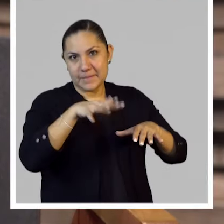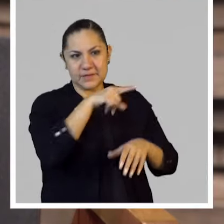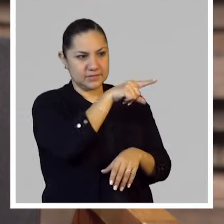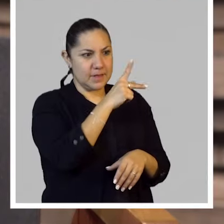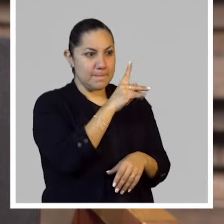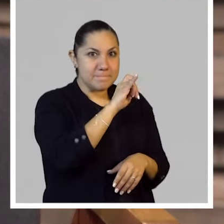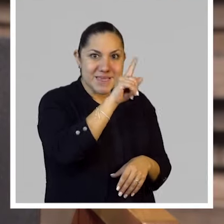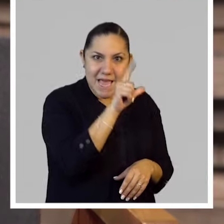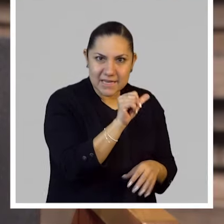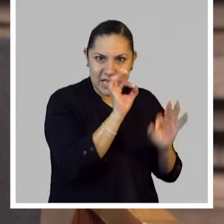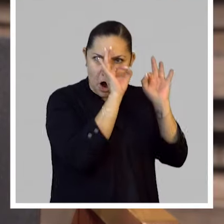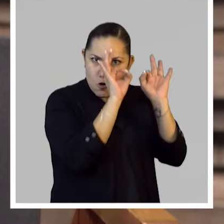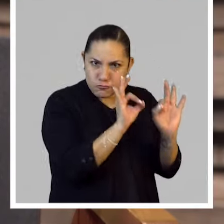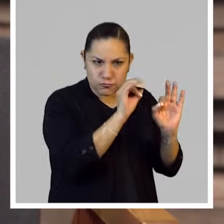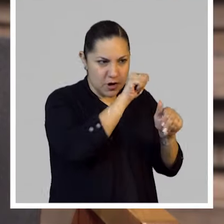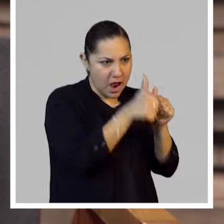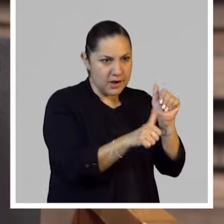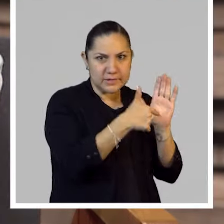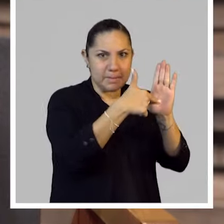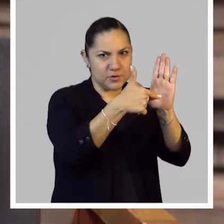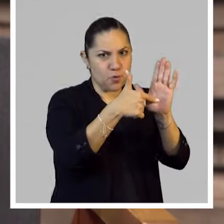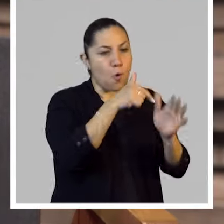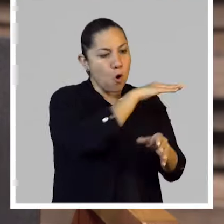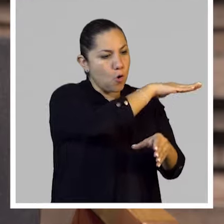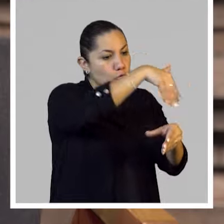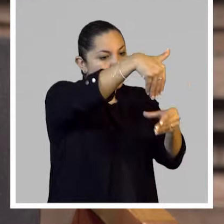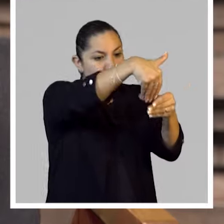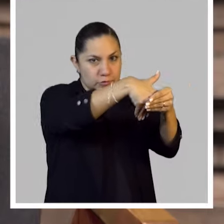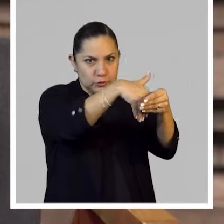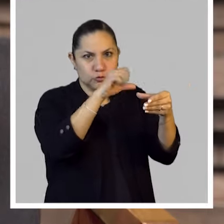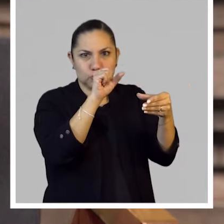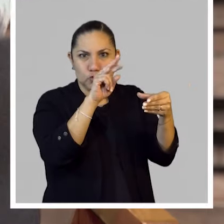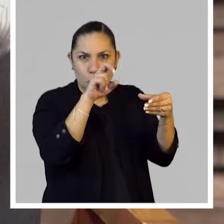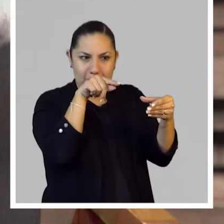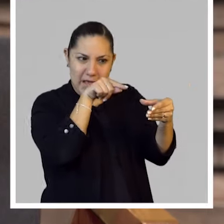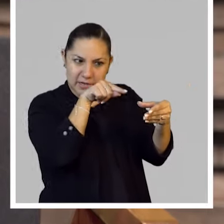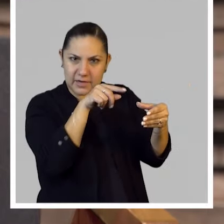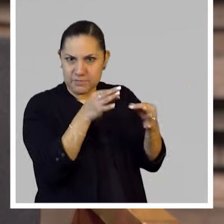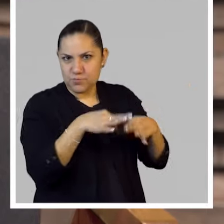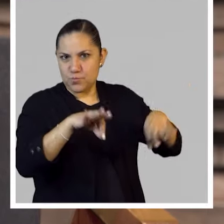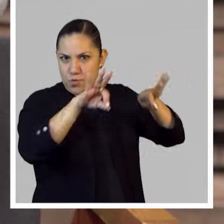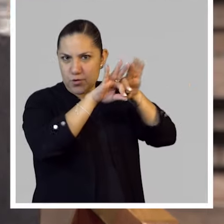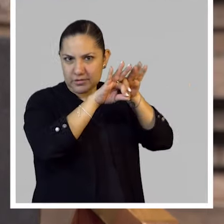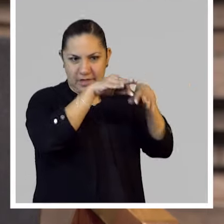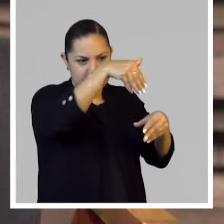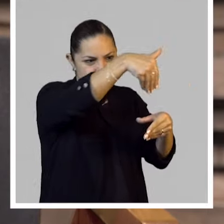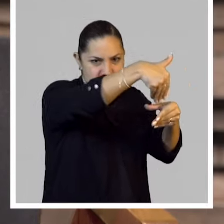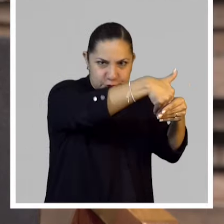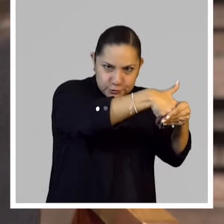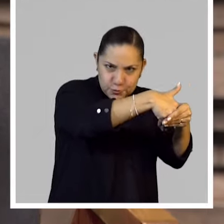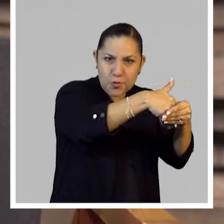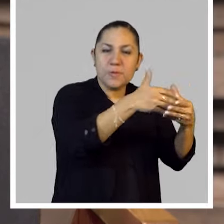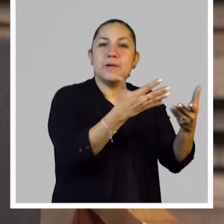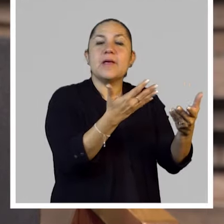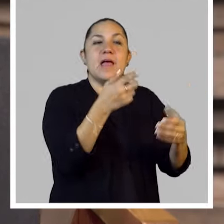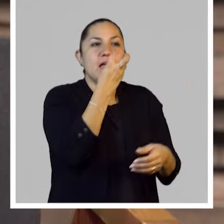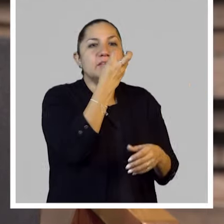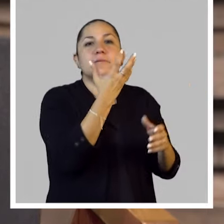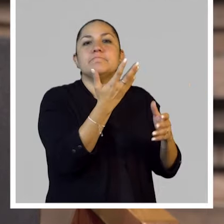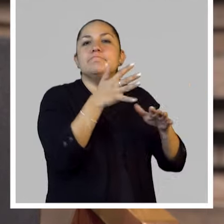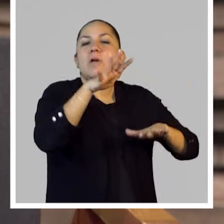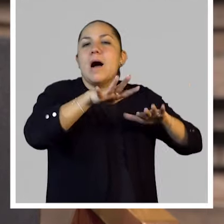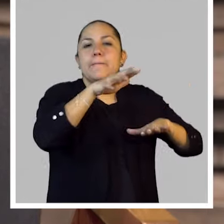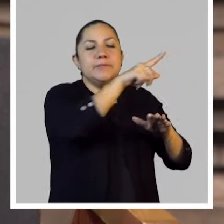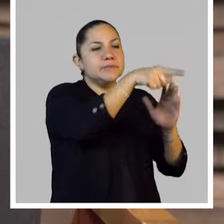como tal, pero en ocasiones, pues, solo veías lo que estaba adentro y no podrías vislumbrar como todo ese trayecto que recorría la pieza.